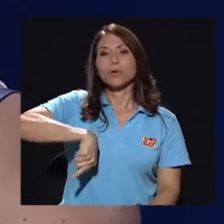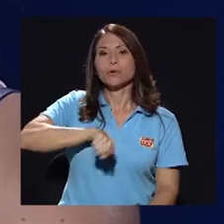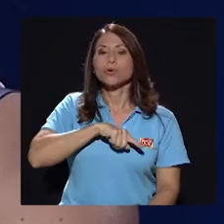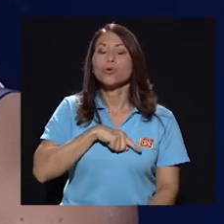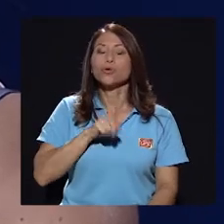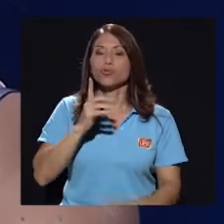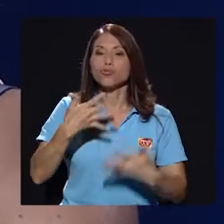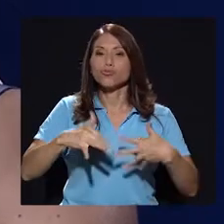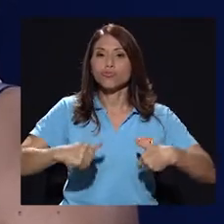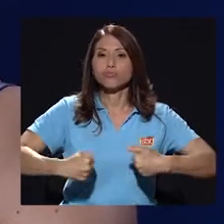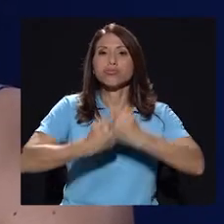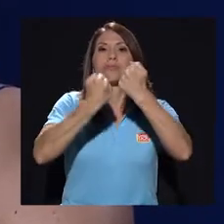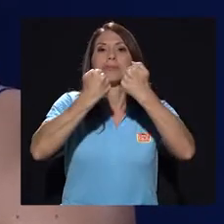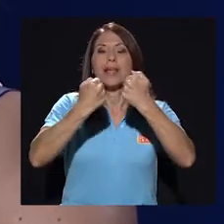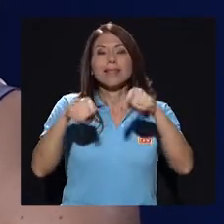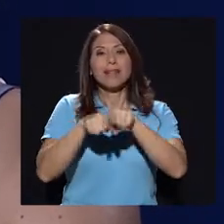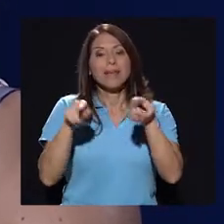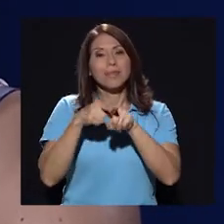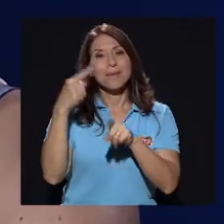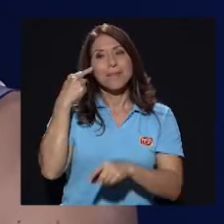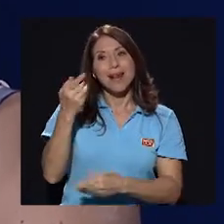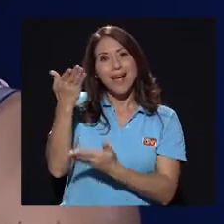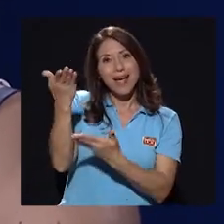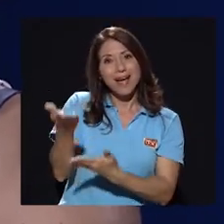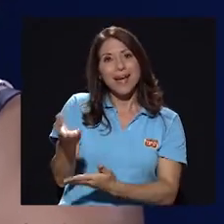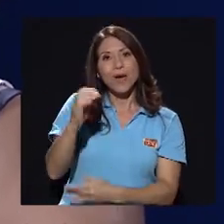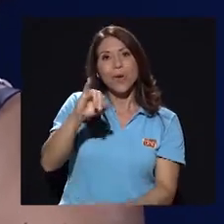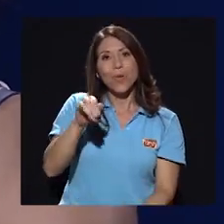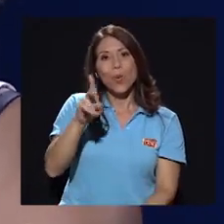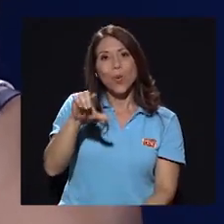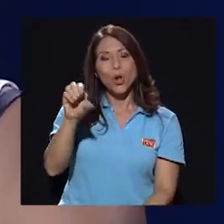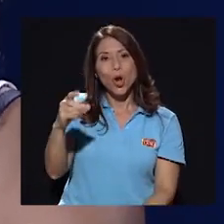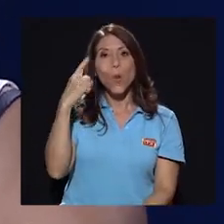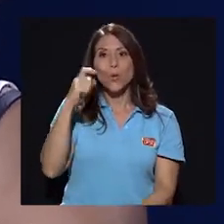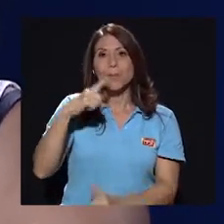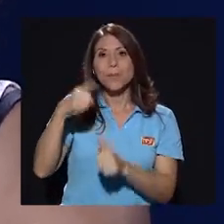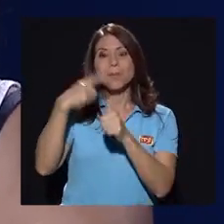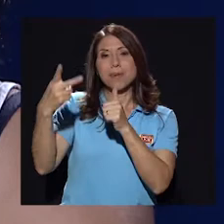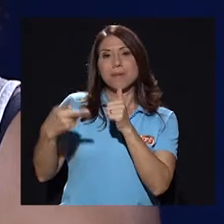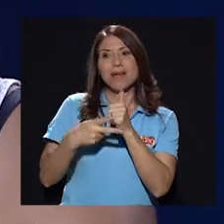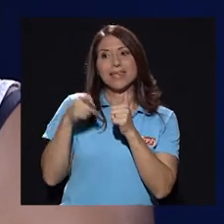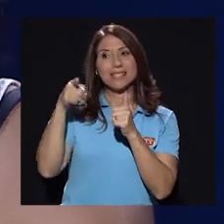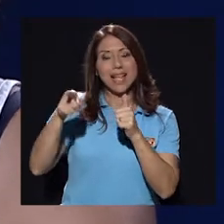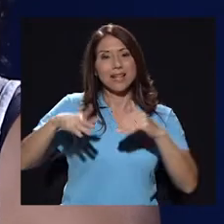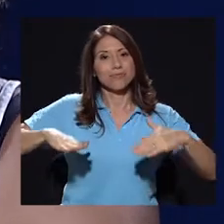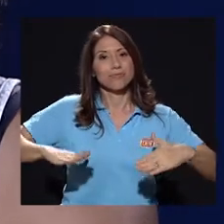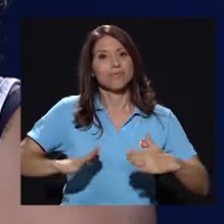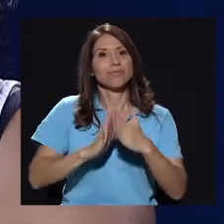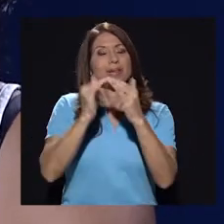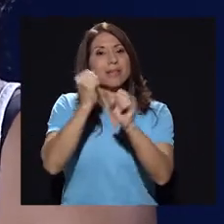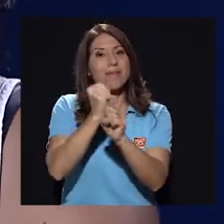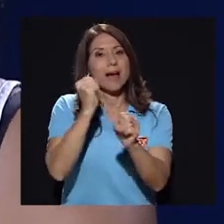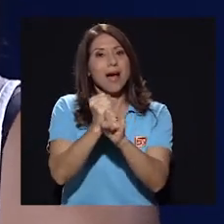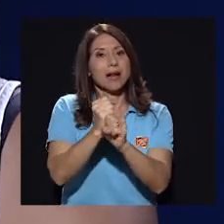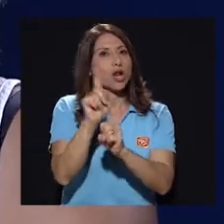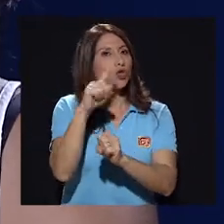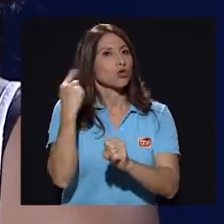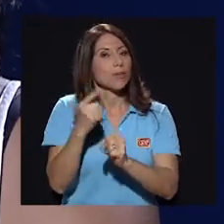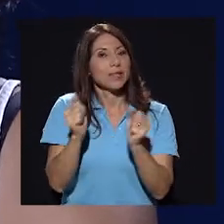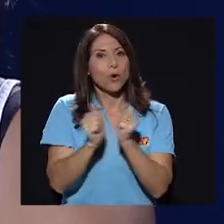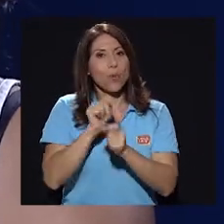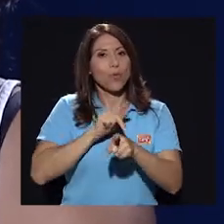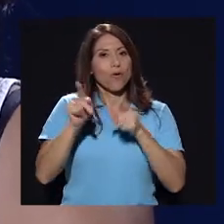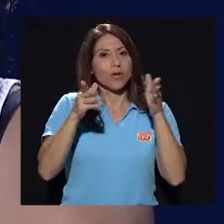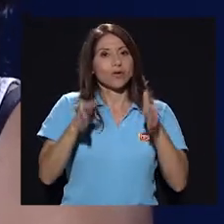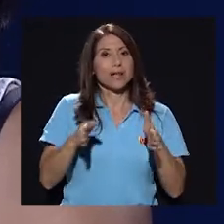duda un reto, y creo que para Julio también, ¿verdad? Porque era la primera vez que él se estaba como afrontando a trabajar con, no solo con